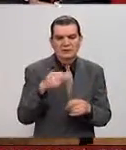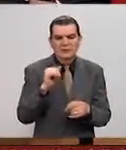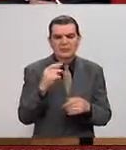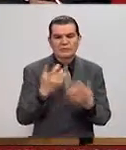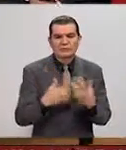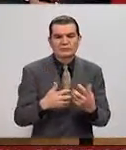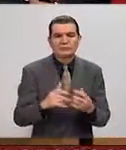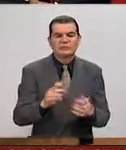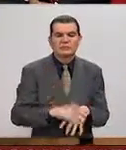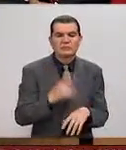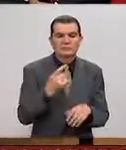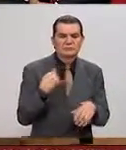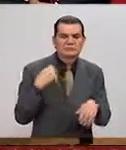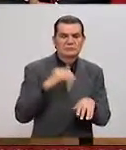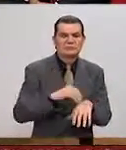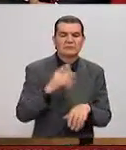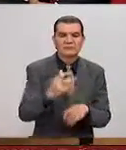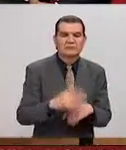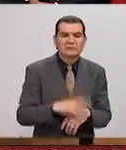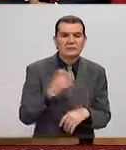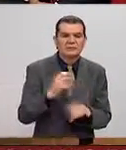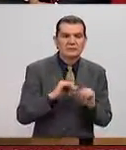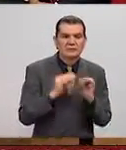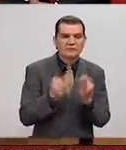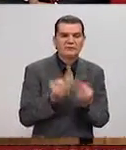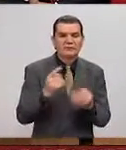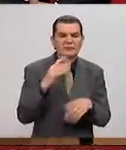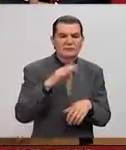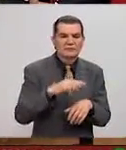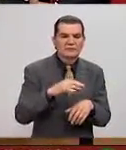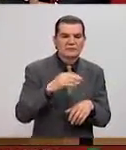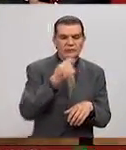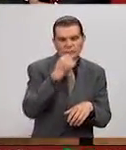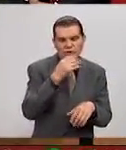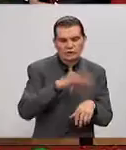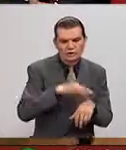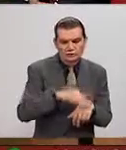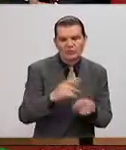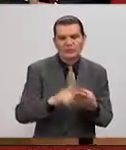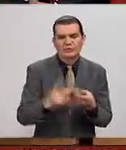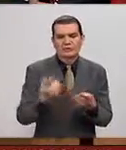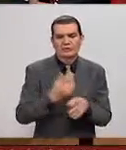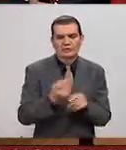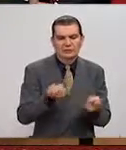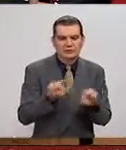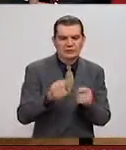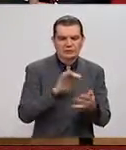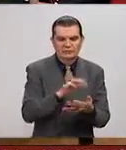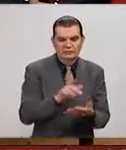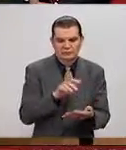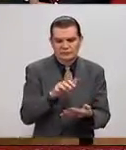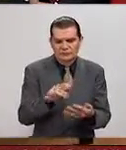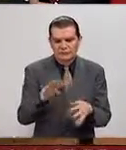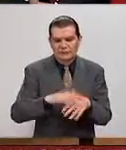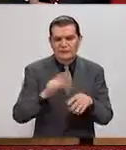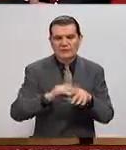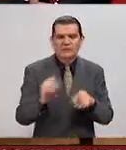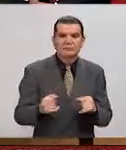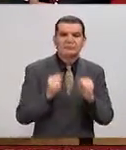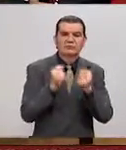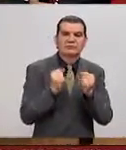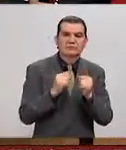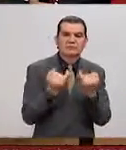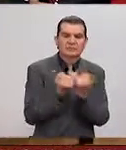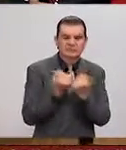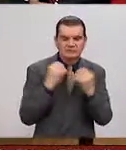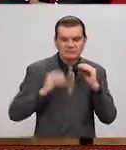¿no? Es susceptible de ser diseñada de esta manera. Equipo médico, los controles, un tablero de controles de un equipo espacial, pues,